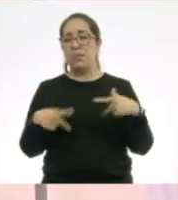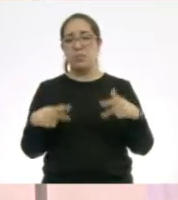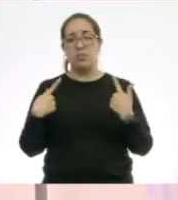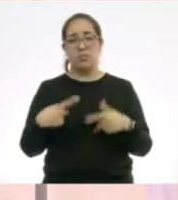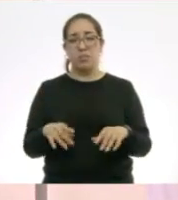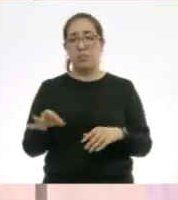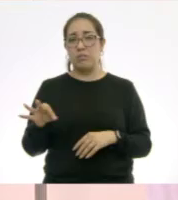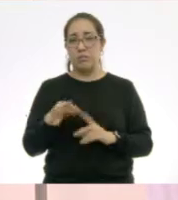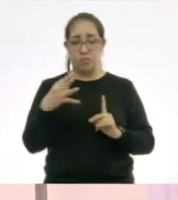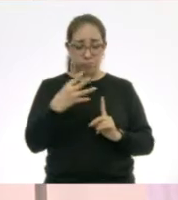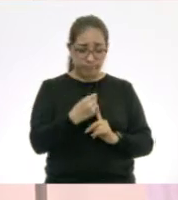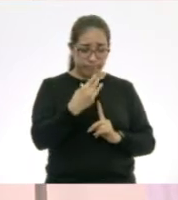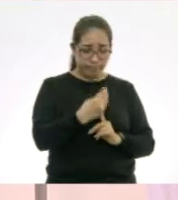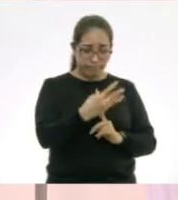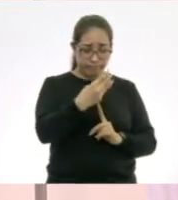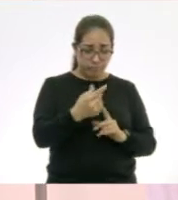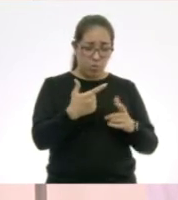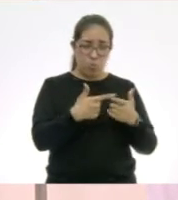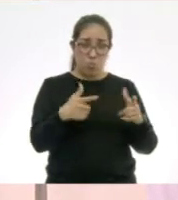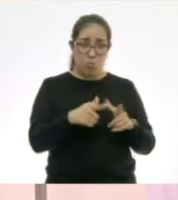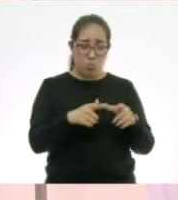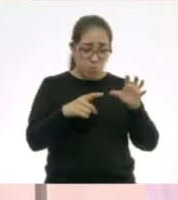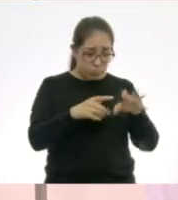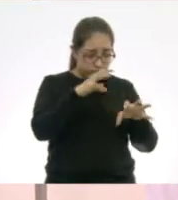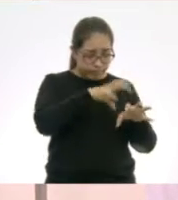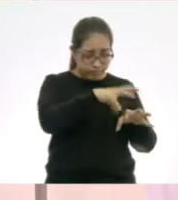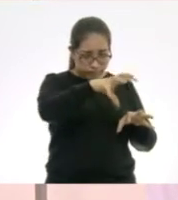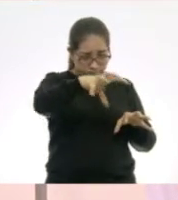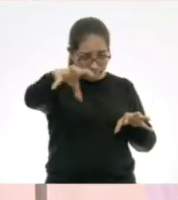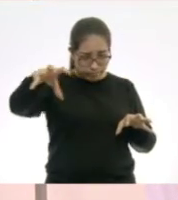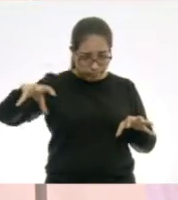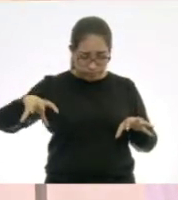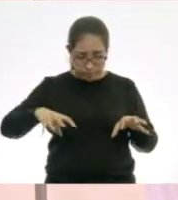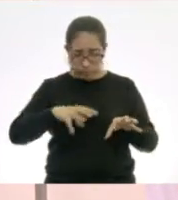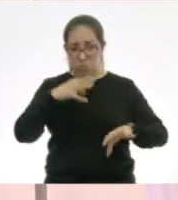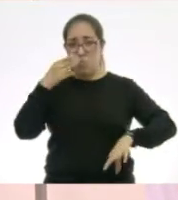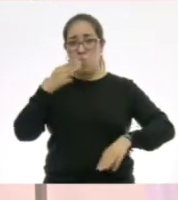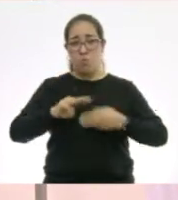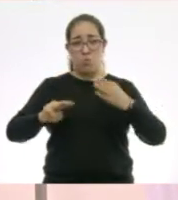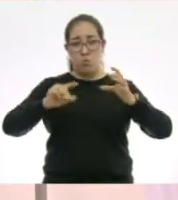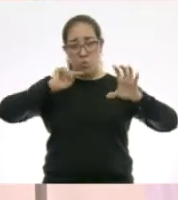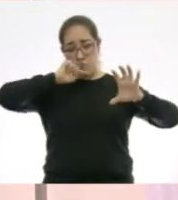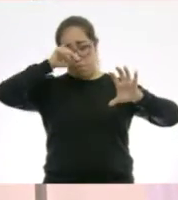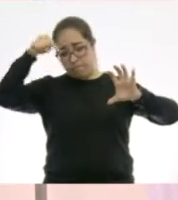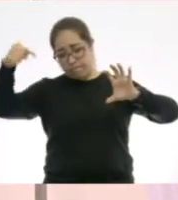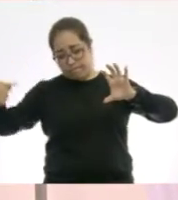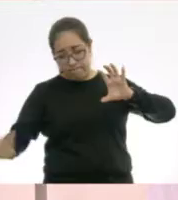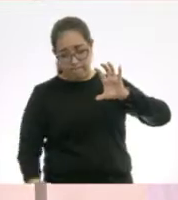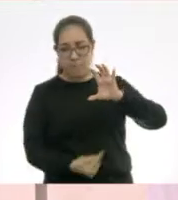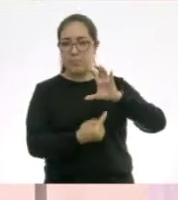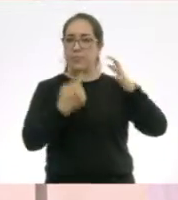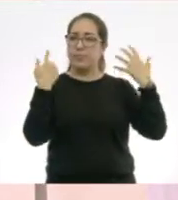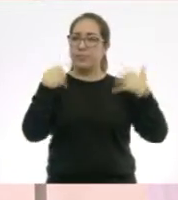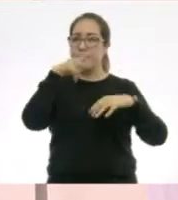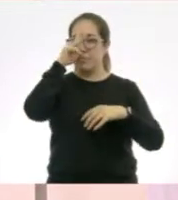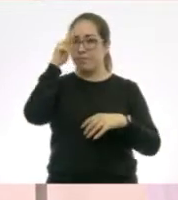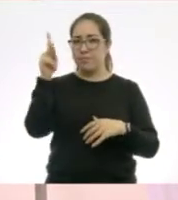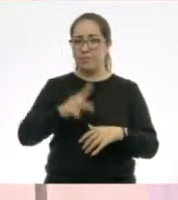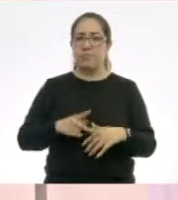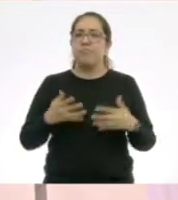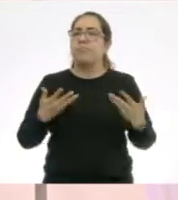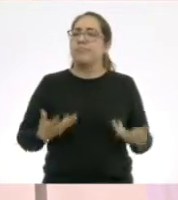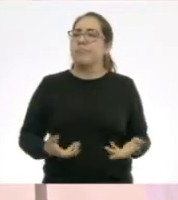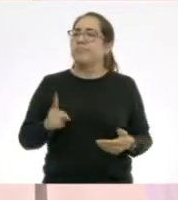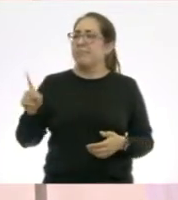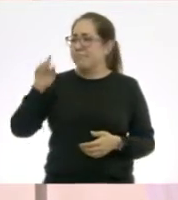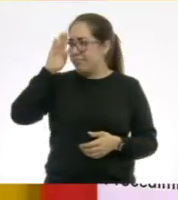varios individuos o por un grupo o una localidad. En este caso, pues nos ataca a todo el mundo. Ahora, ¿qué tengo